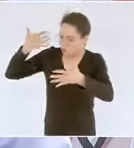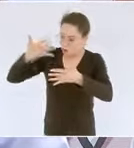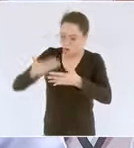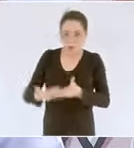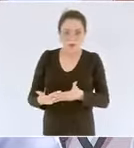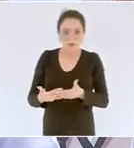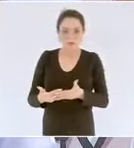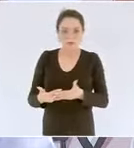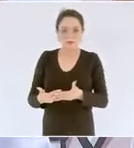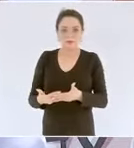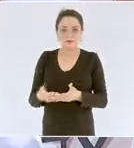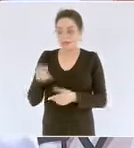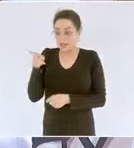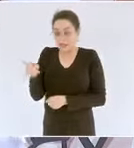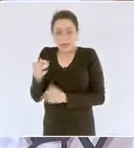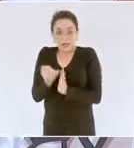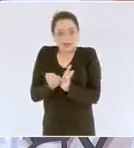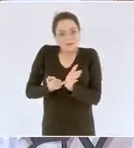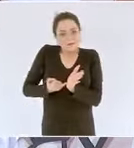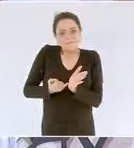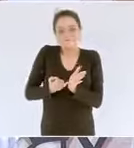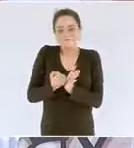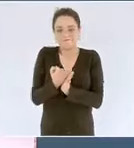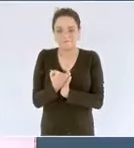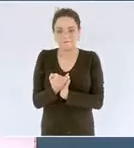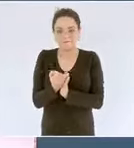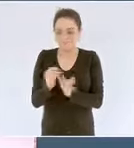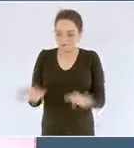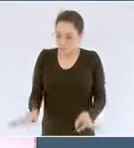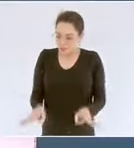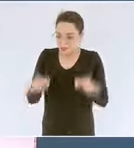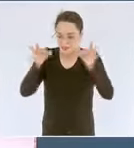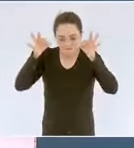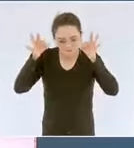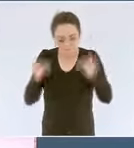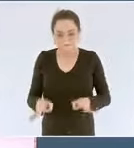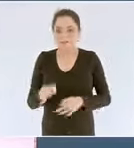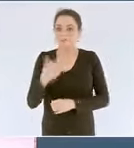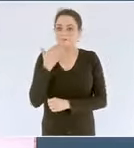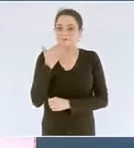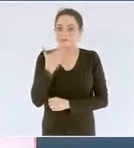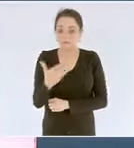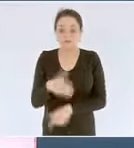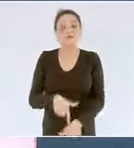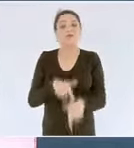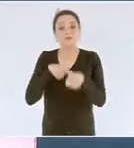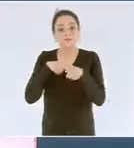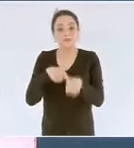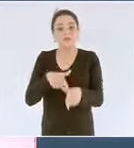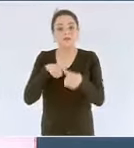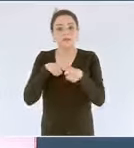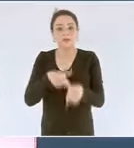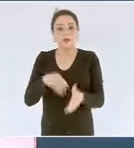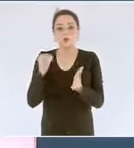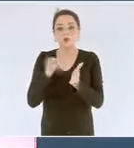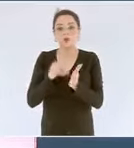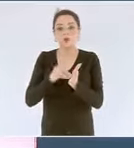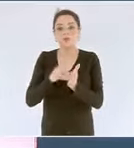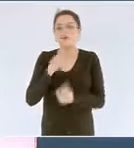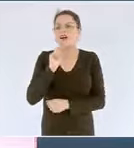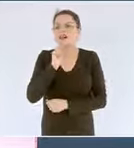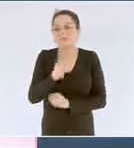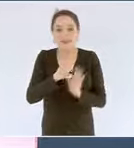serena y firme seguirá siendo un ejemplo